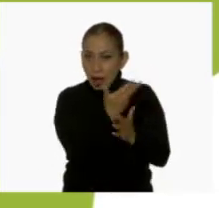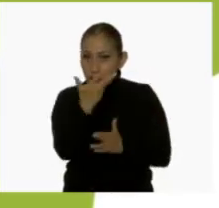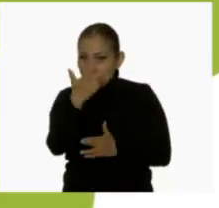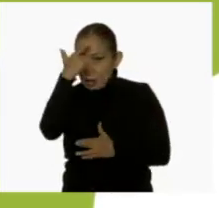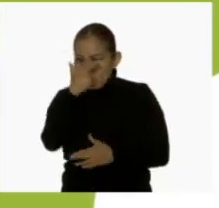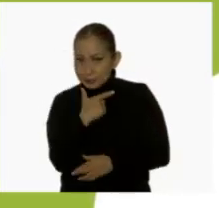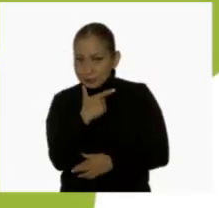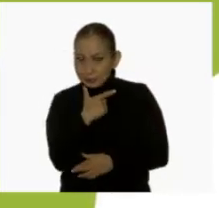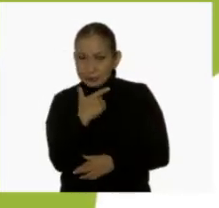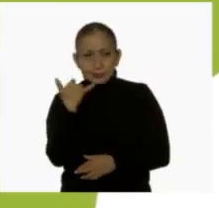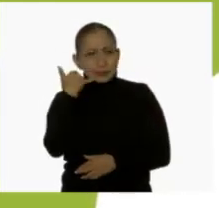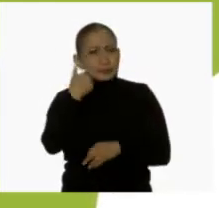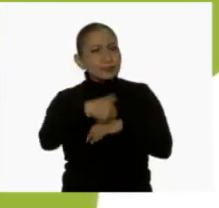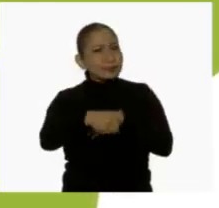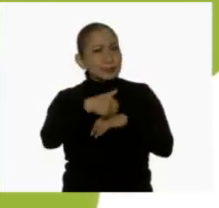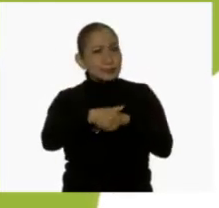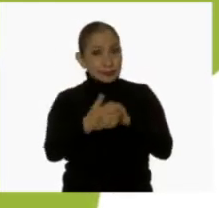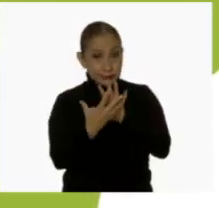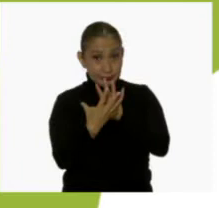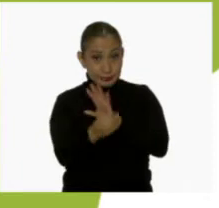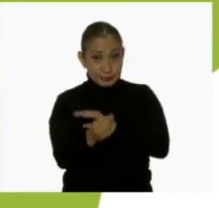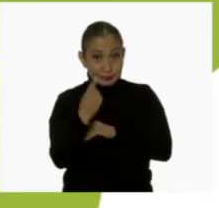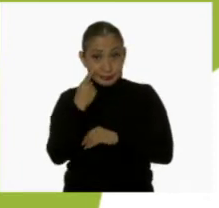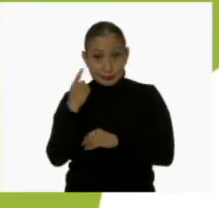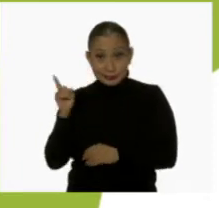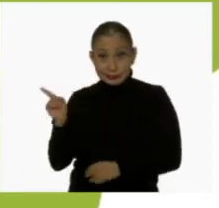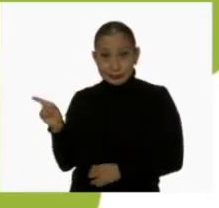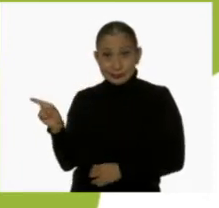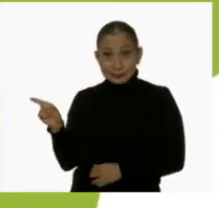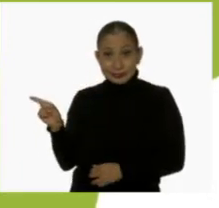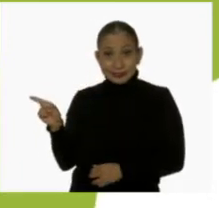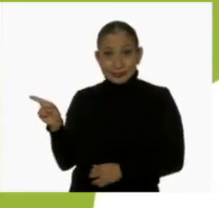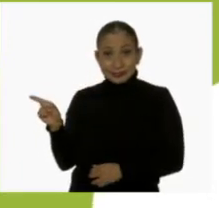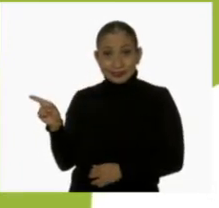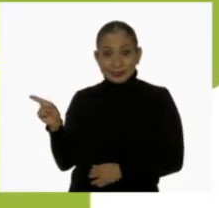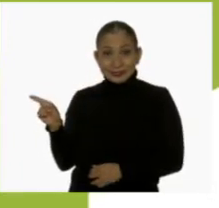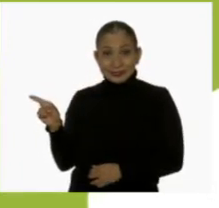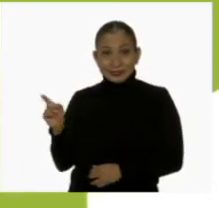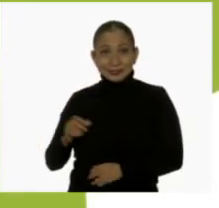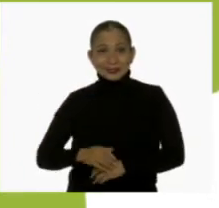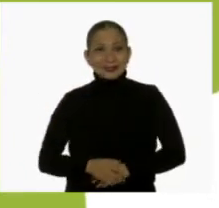20 horas. Al teléfono 5541